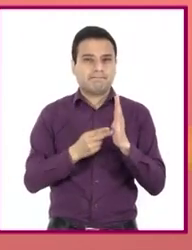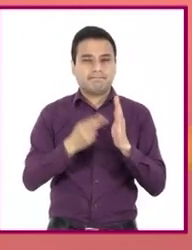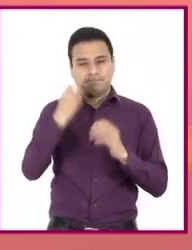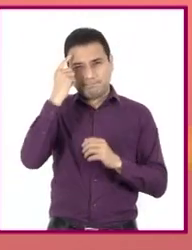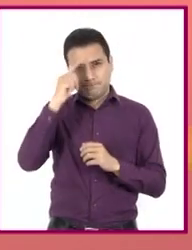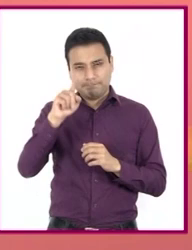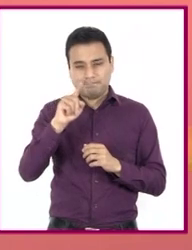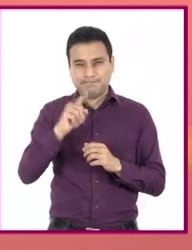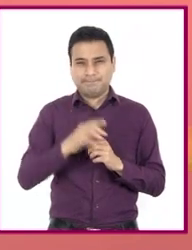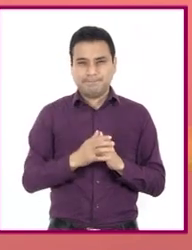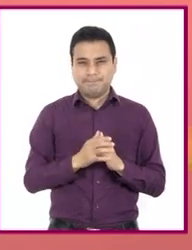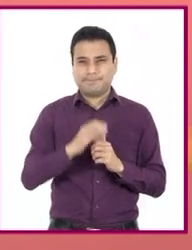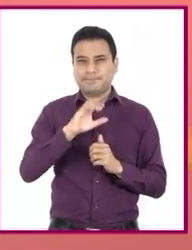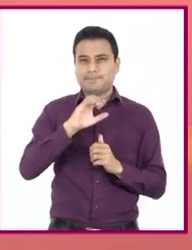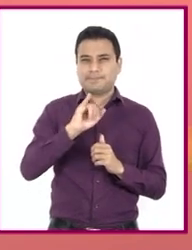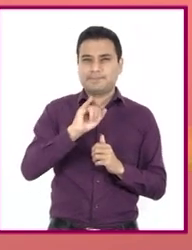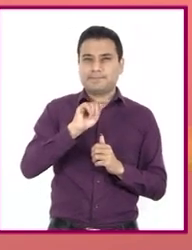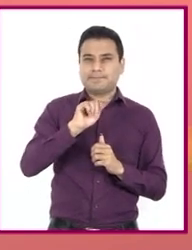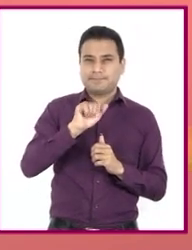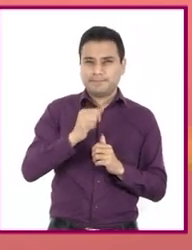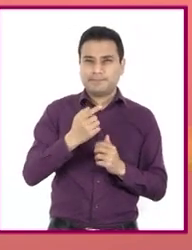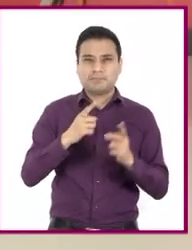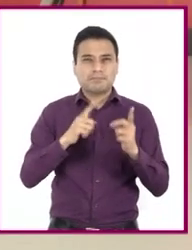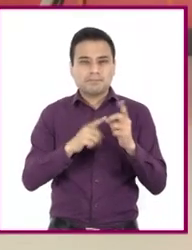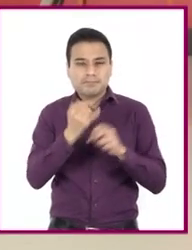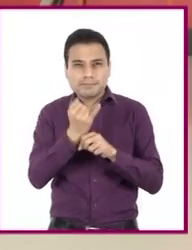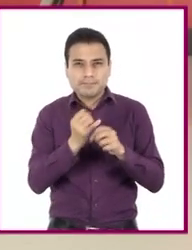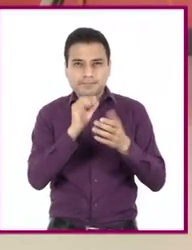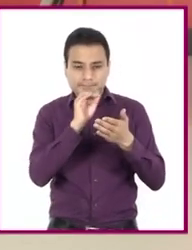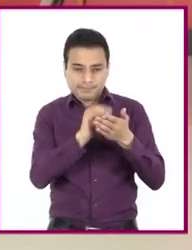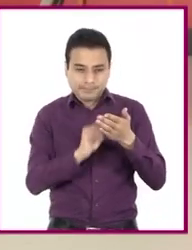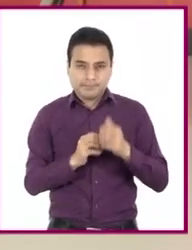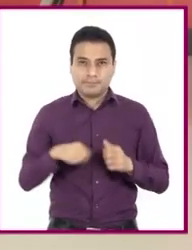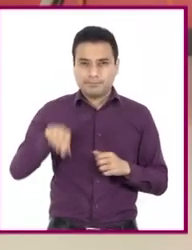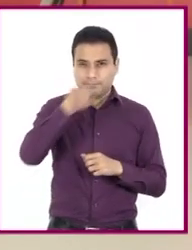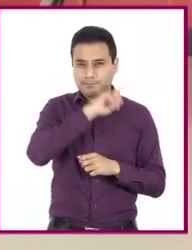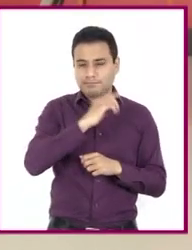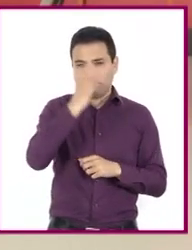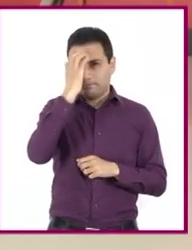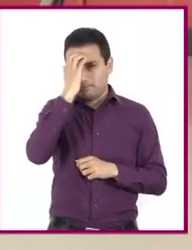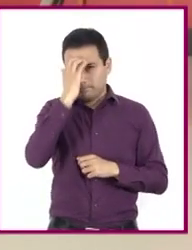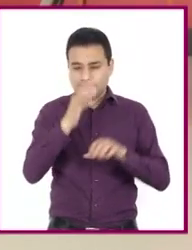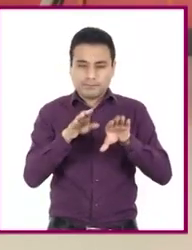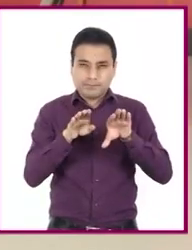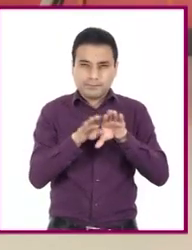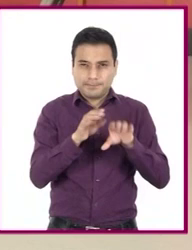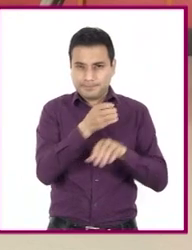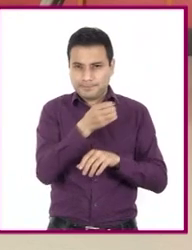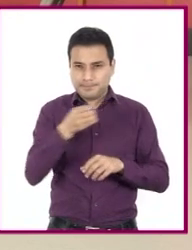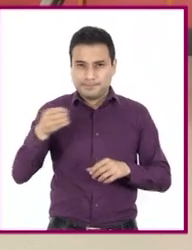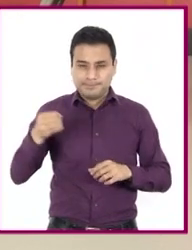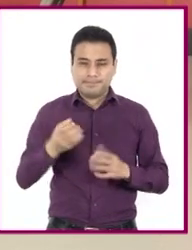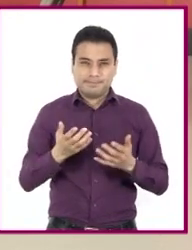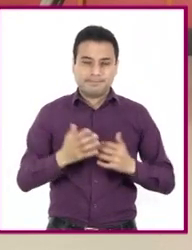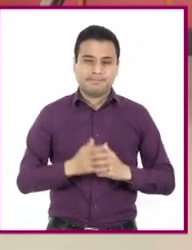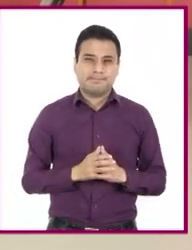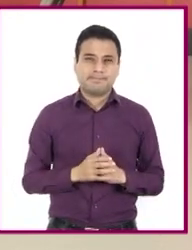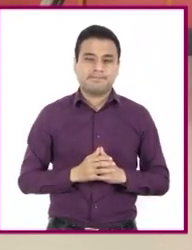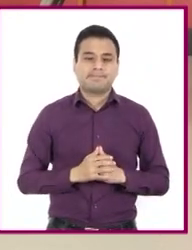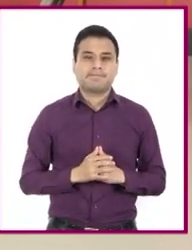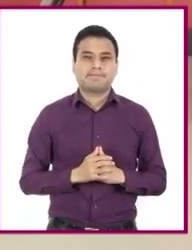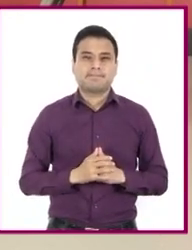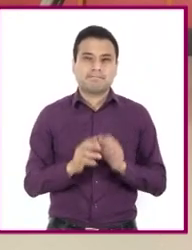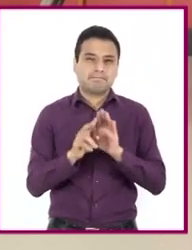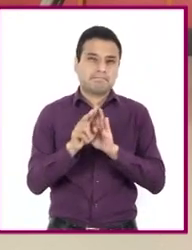formatos, para que se familiaricen con la manera como se organizan los datos de identificación de materiales